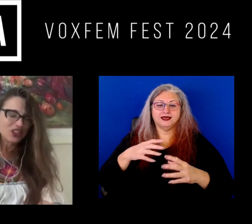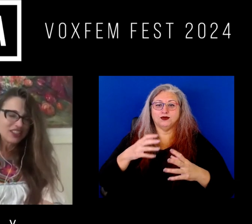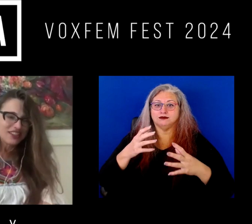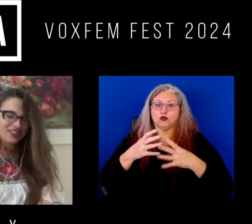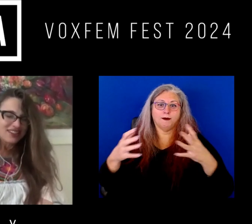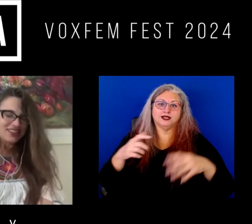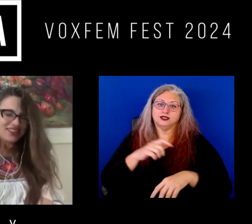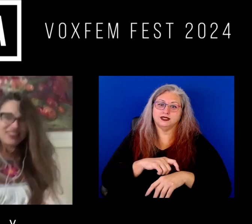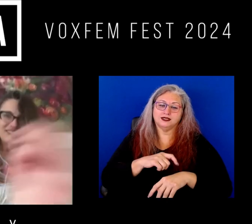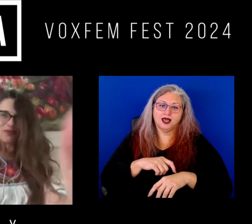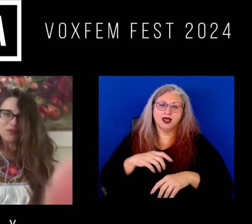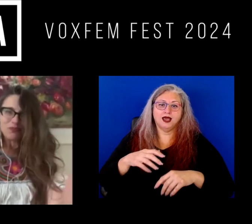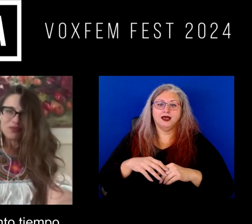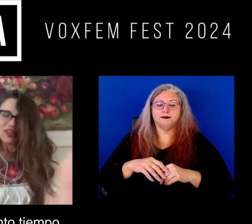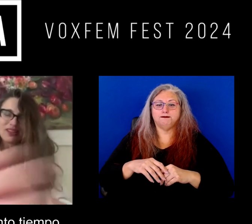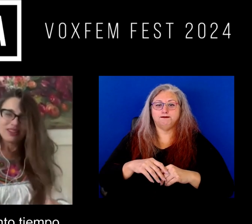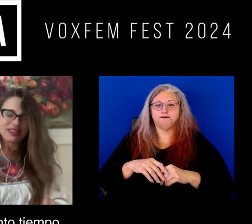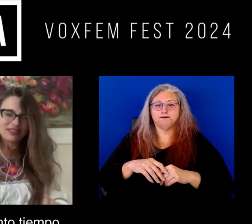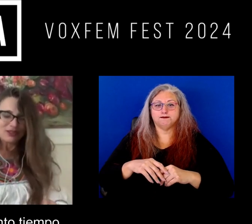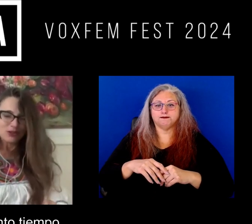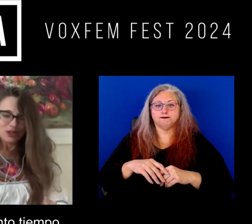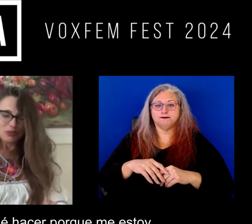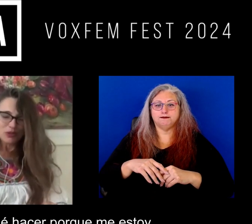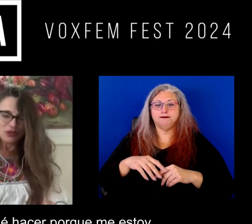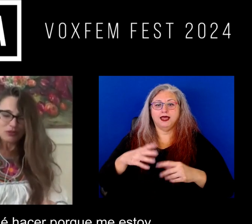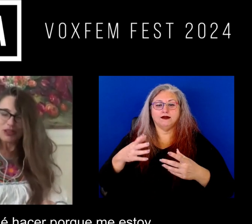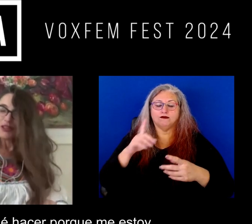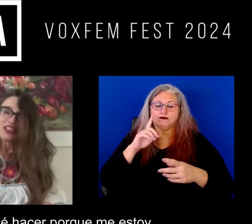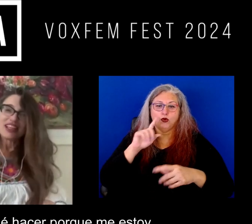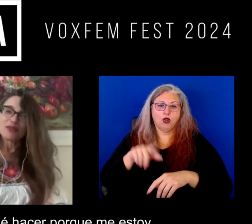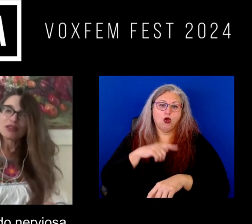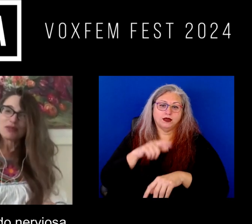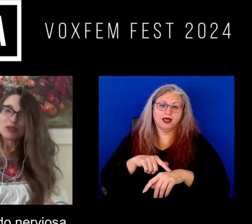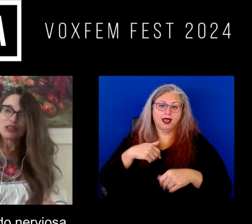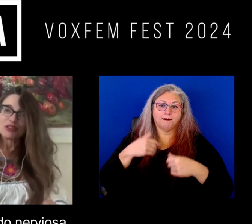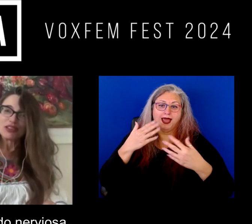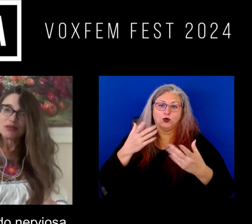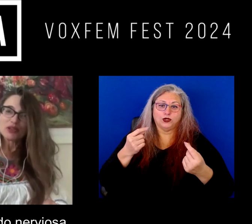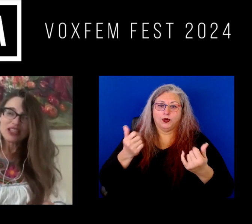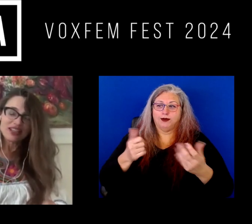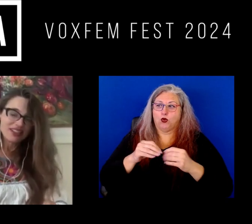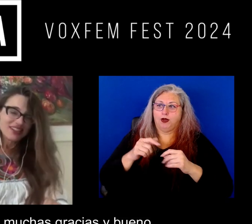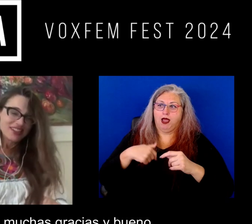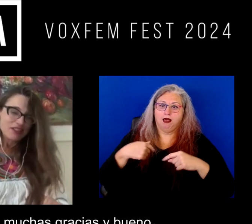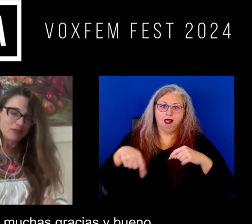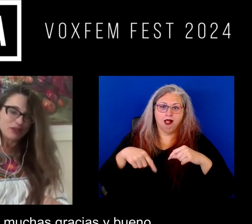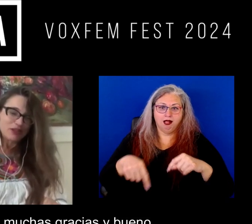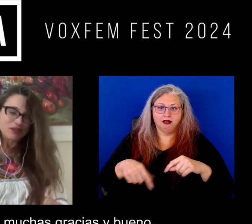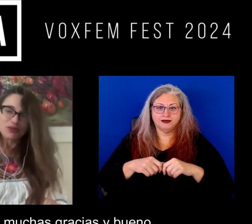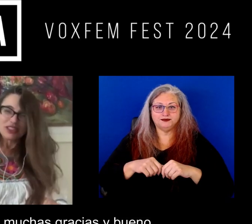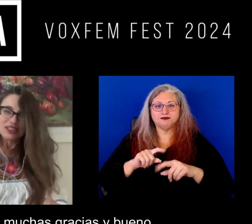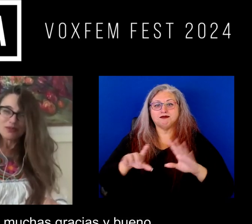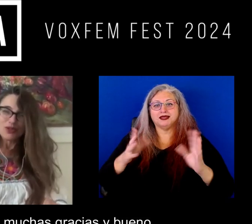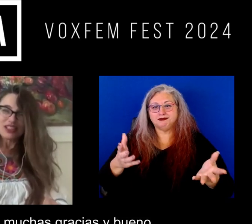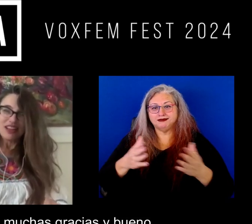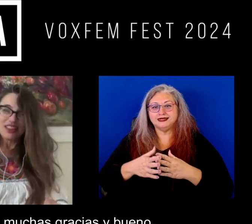tiempo y de tanto tiempo y bueno ya no sé qué hacer porque me estoy poniendo nerviosa pero